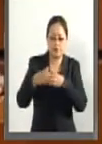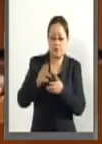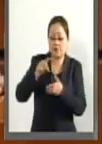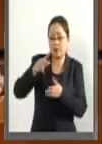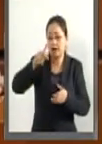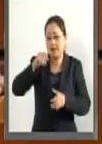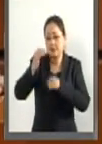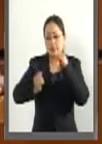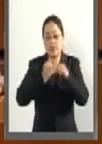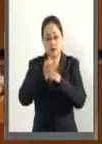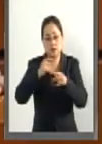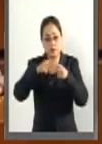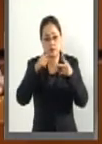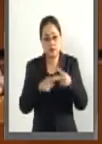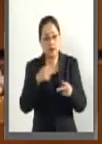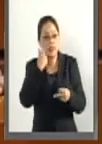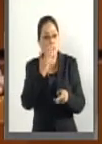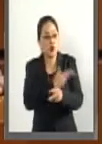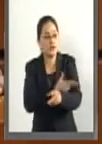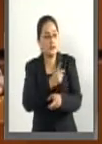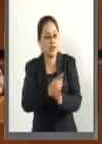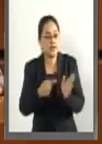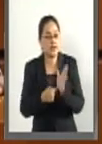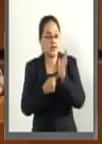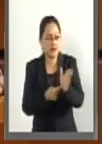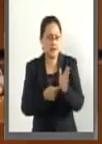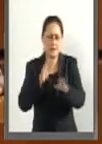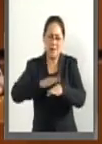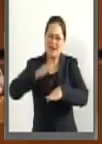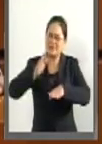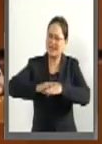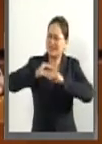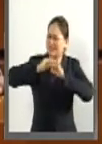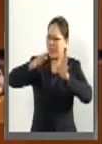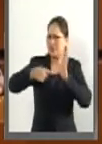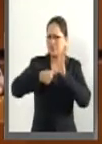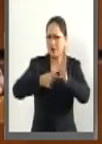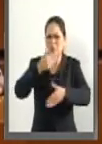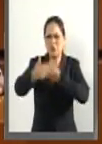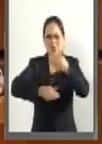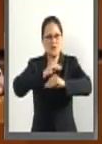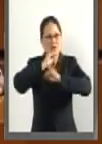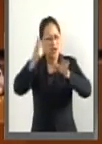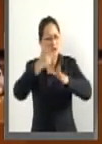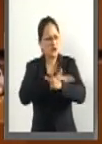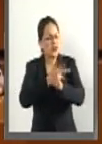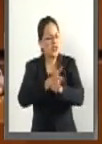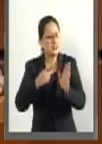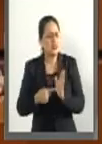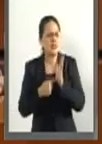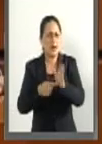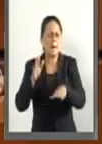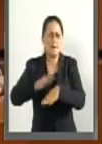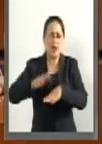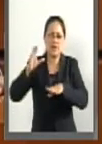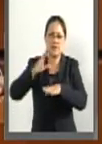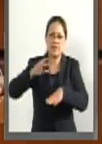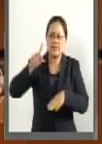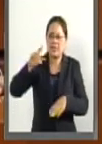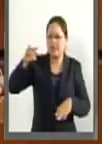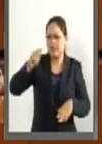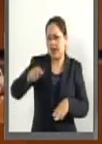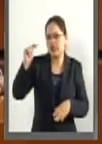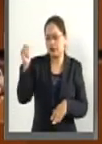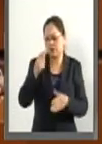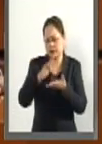Internacional? Transparencia, transparencia y transparencia. En todos los procesos, sistemas automatizados, publicación de